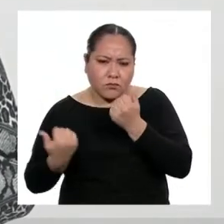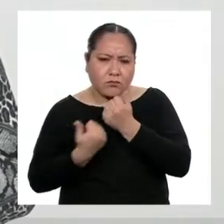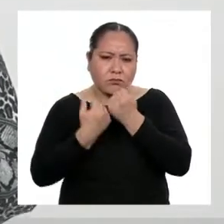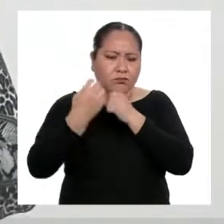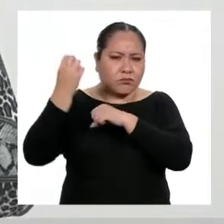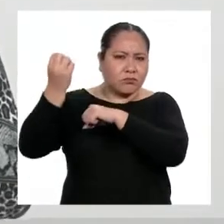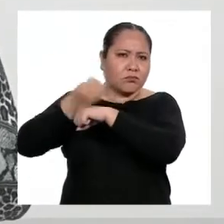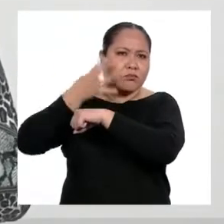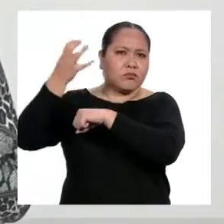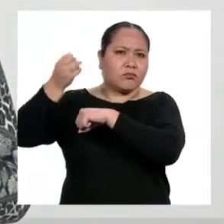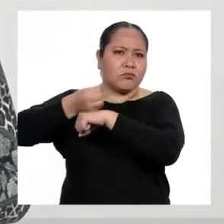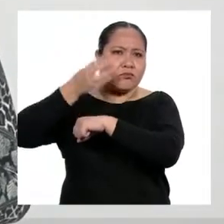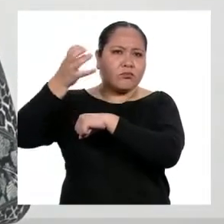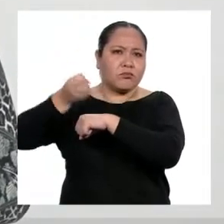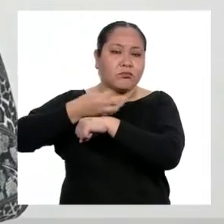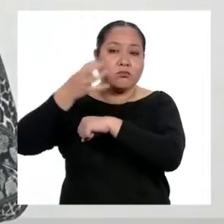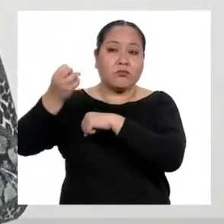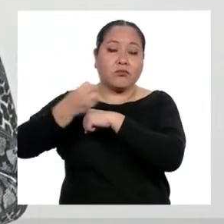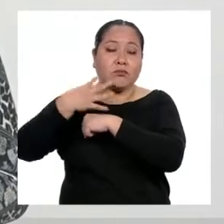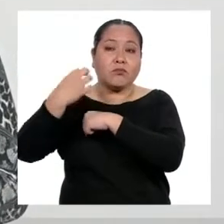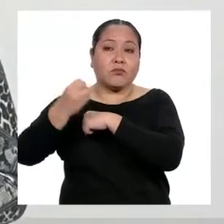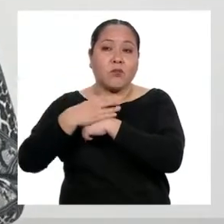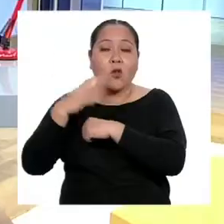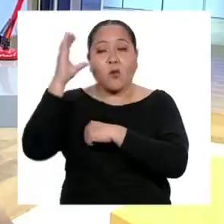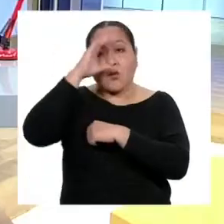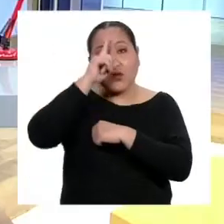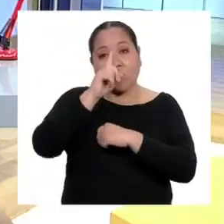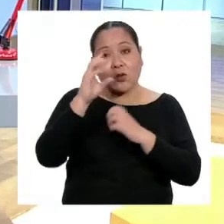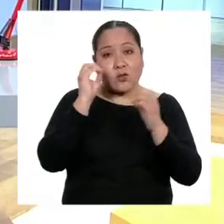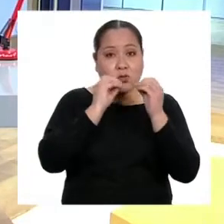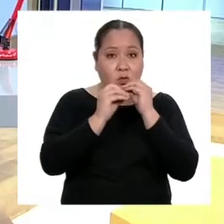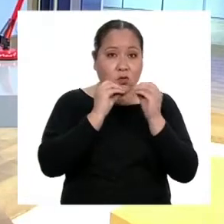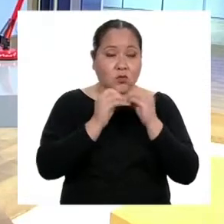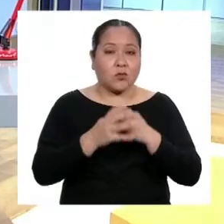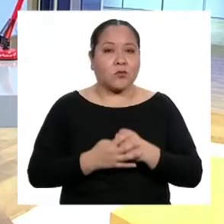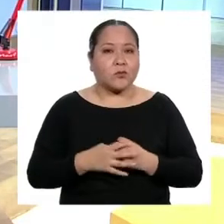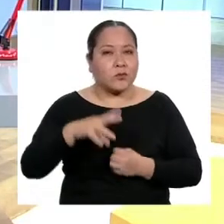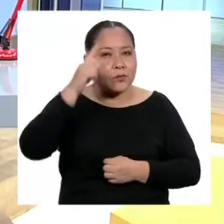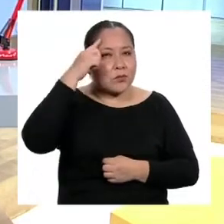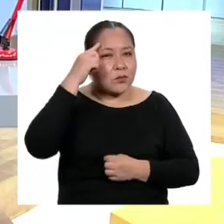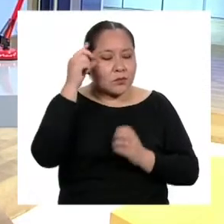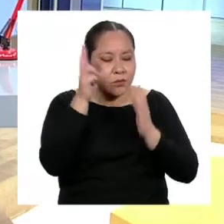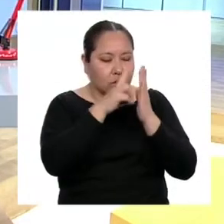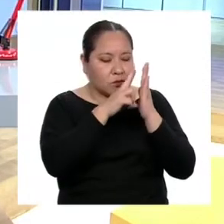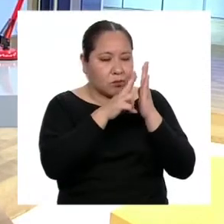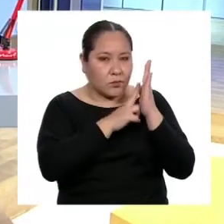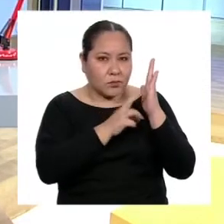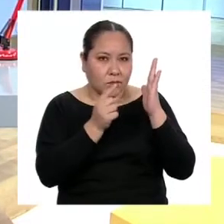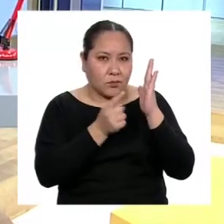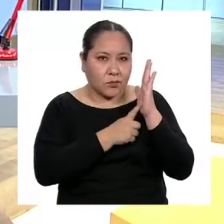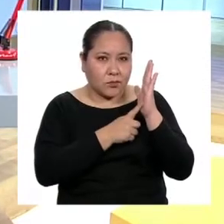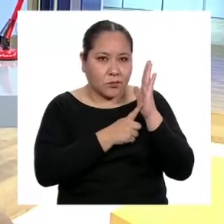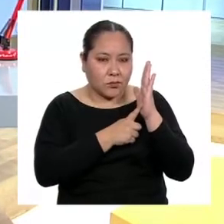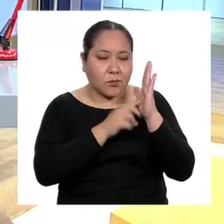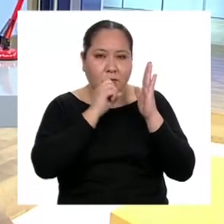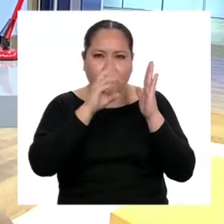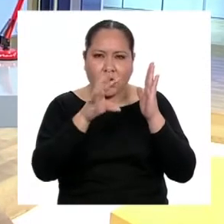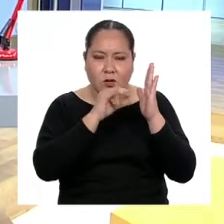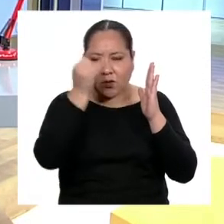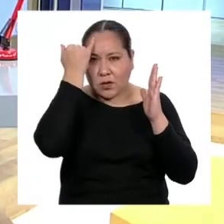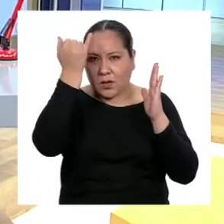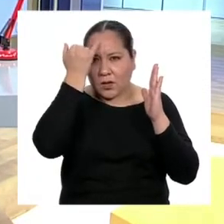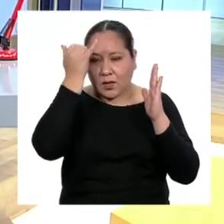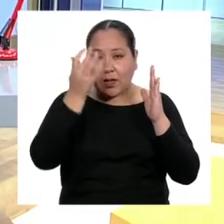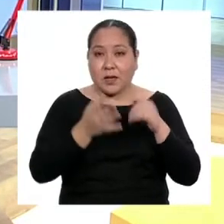aconsejarme o buscar una solución conmigo. ¿Les parece que al leer este texto hemos mencionado ideas que sirven